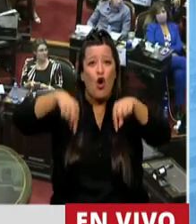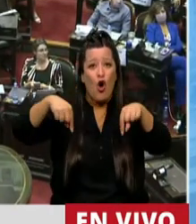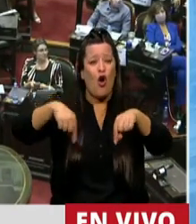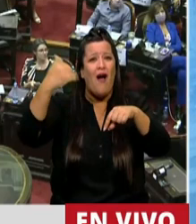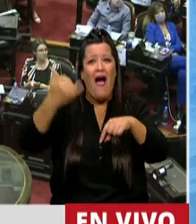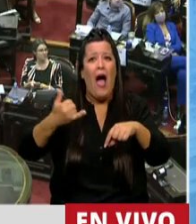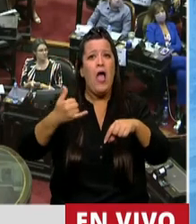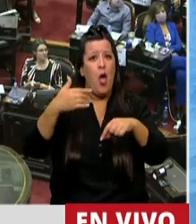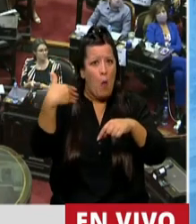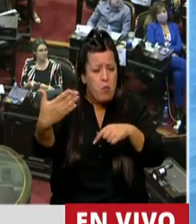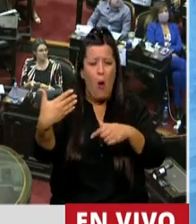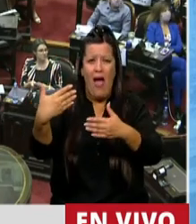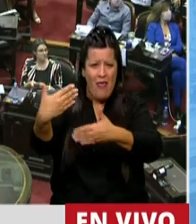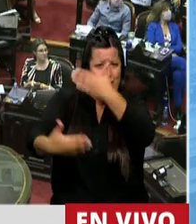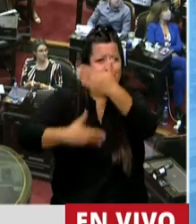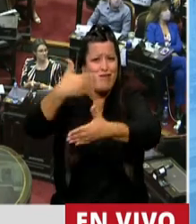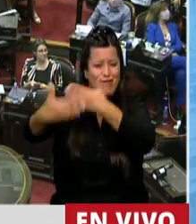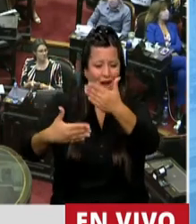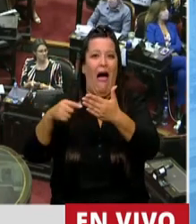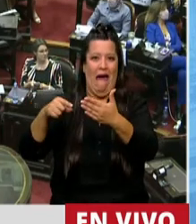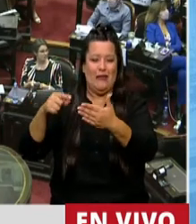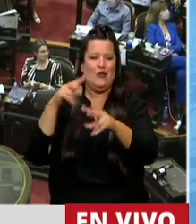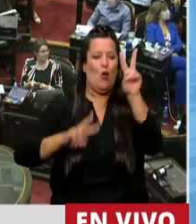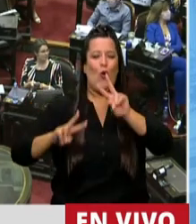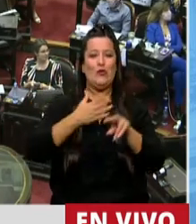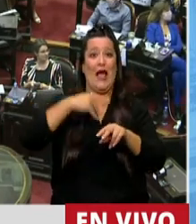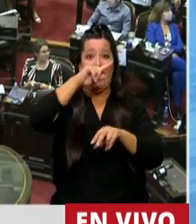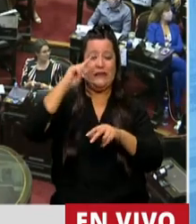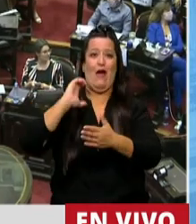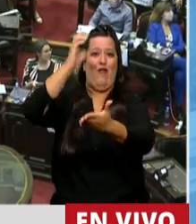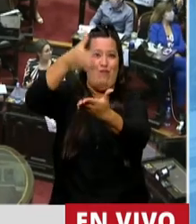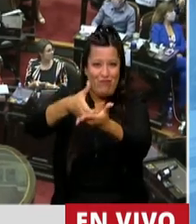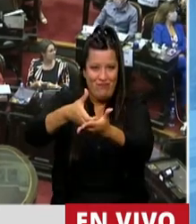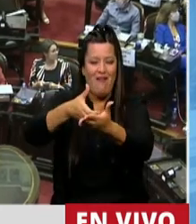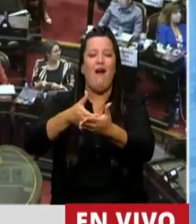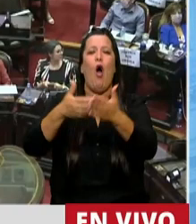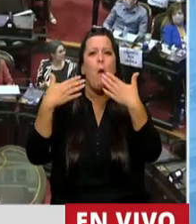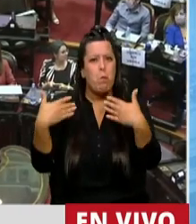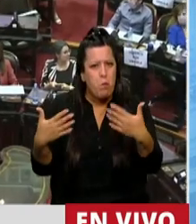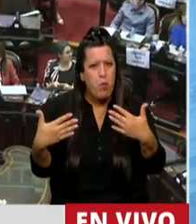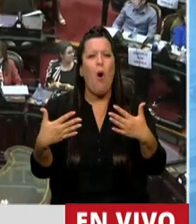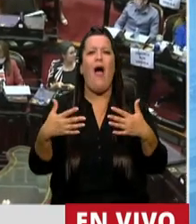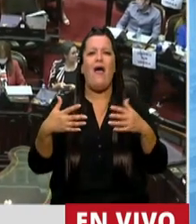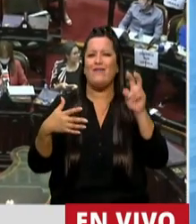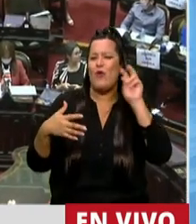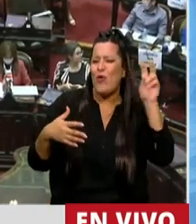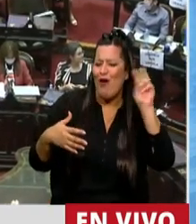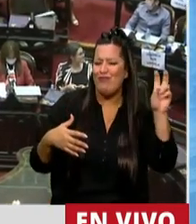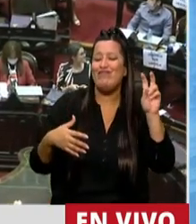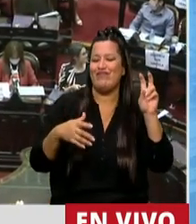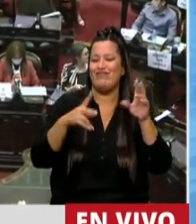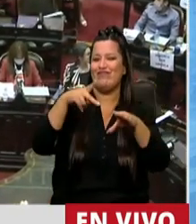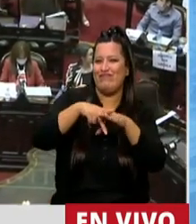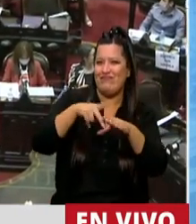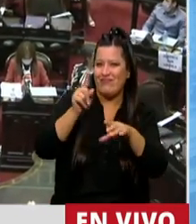mayor potencialidad de crecimiento, que pueden crecer rápidamente, que pueden tomar mano de obra, pueden